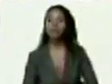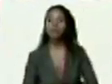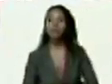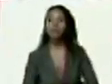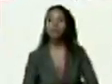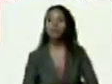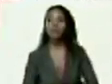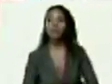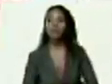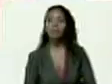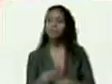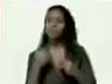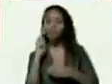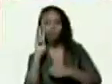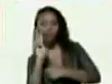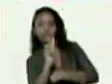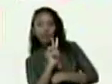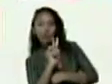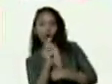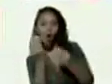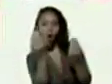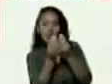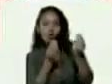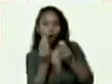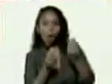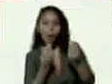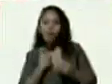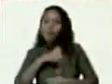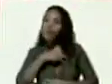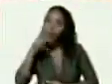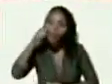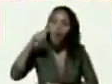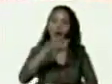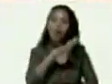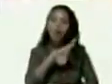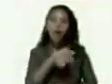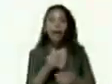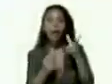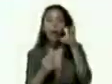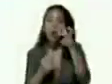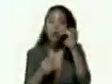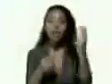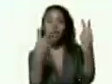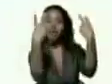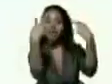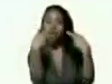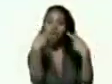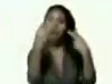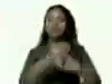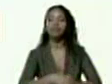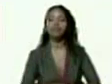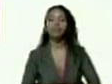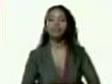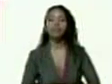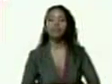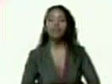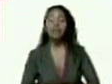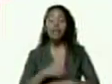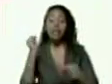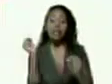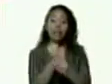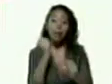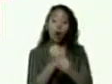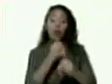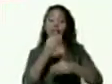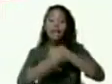para que veamos la dimensión nuestro pueblo que nos escucha que nos ve y que al trabajo que va a